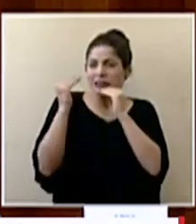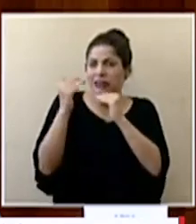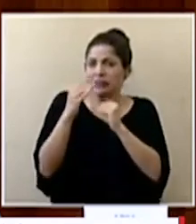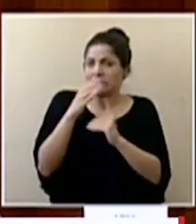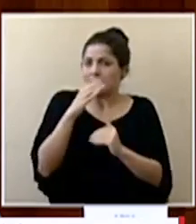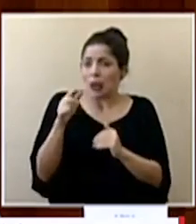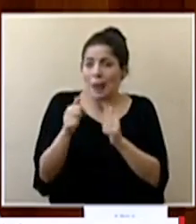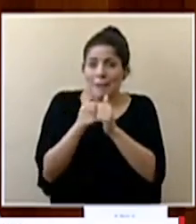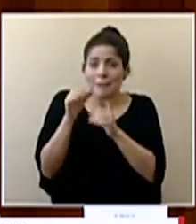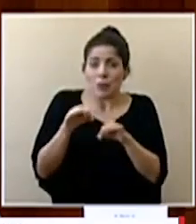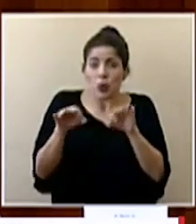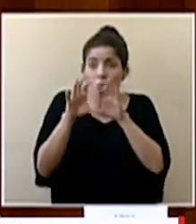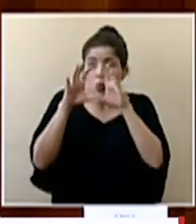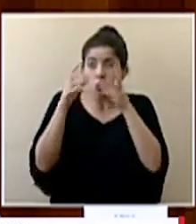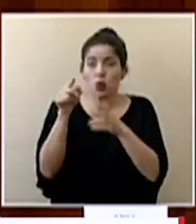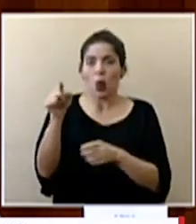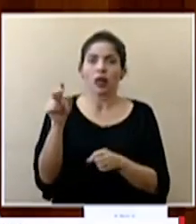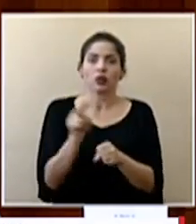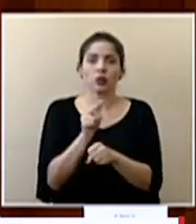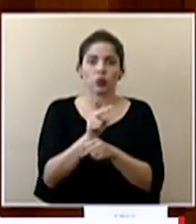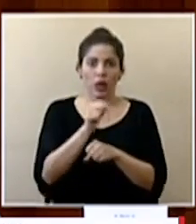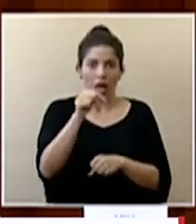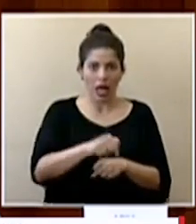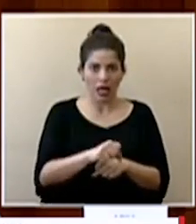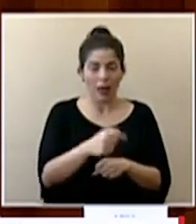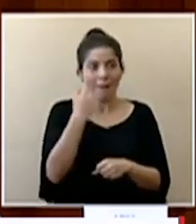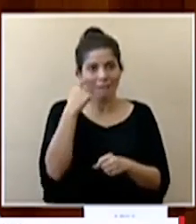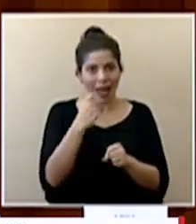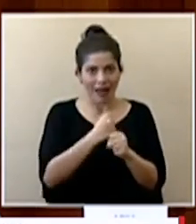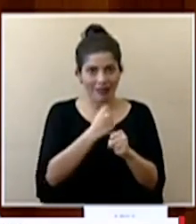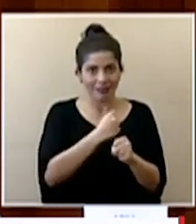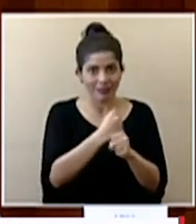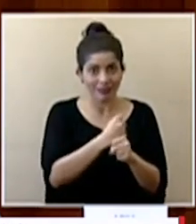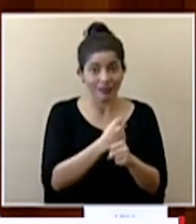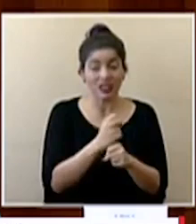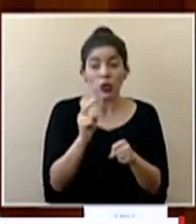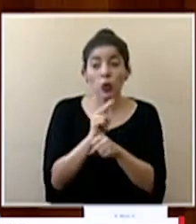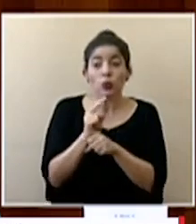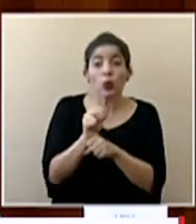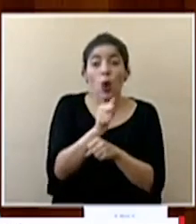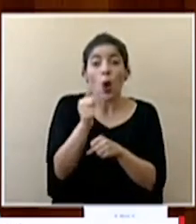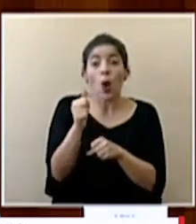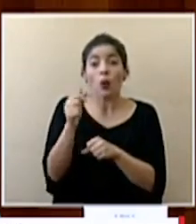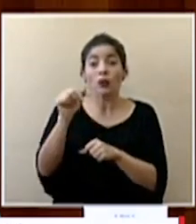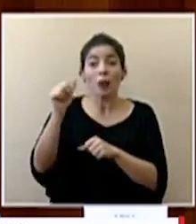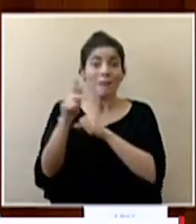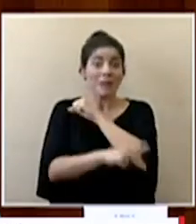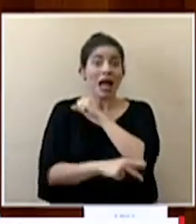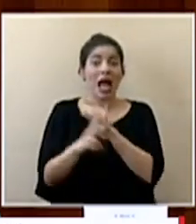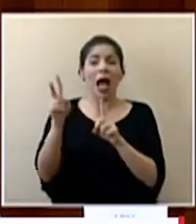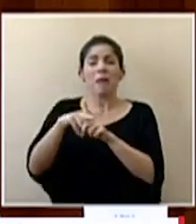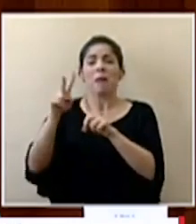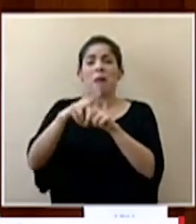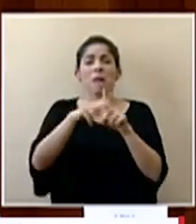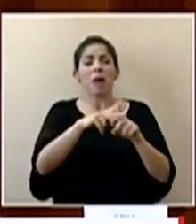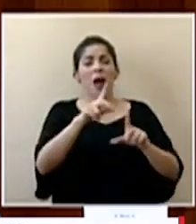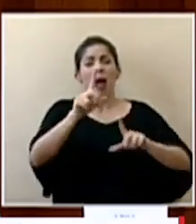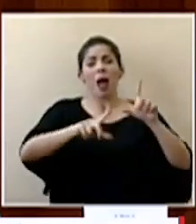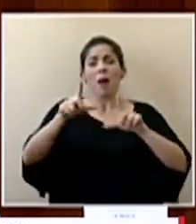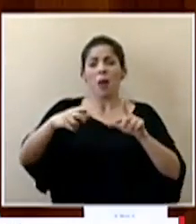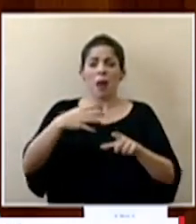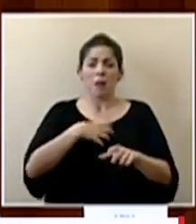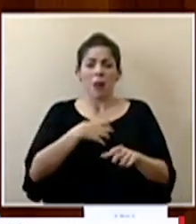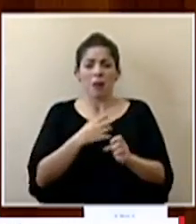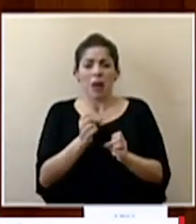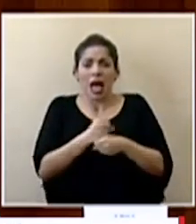importante a nivel mundial para poder hacer lo que estamos haciendo el uso de pruebas masivas otros países lo han implementado que tienen capacidad propia de